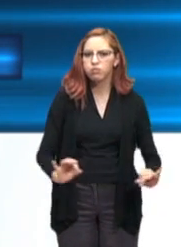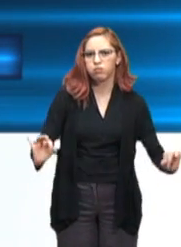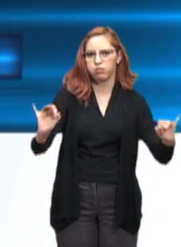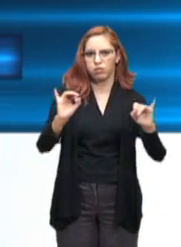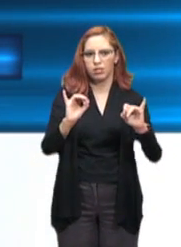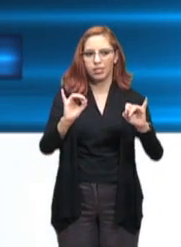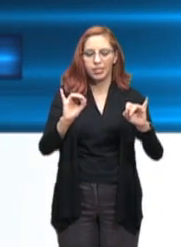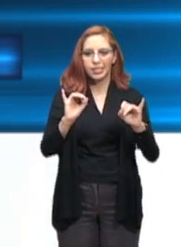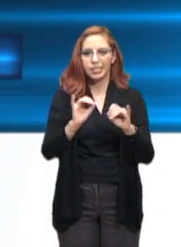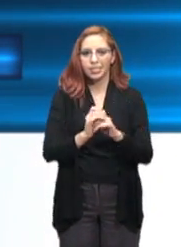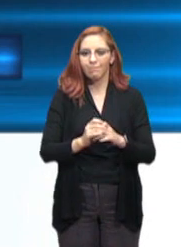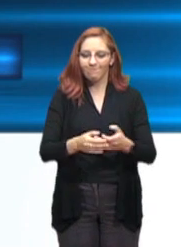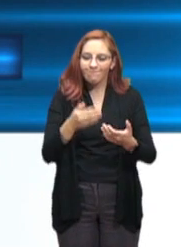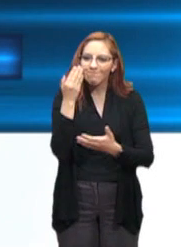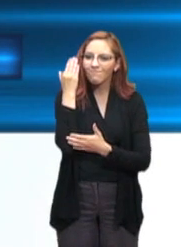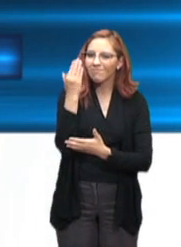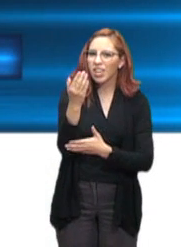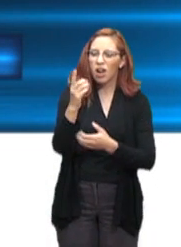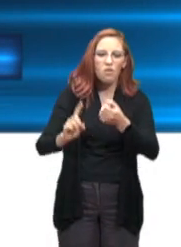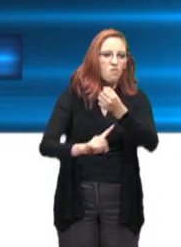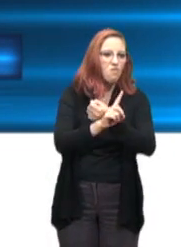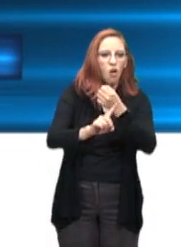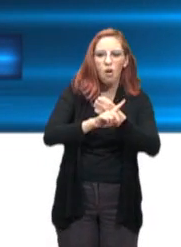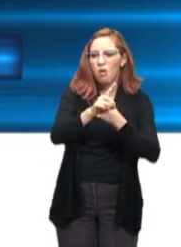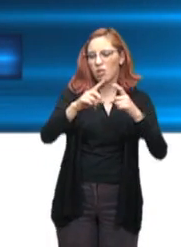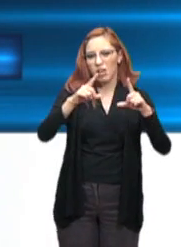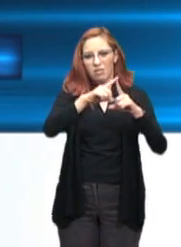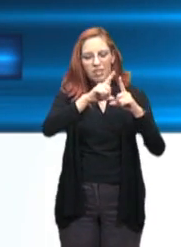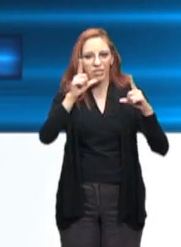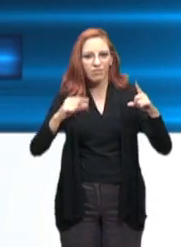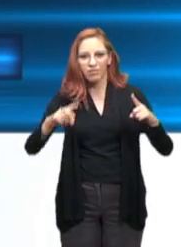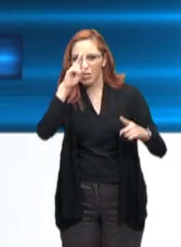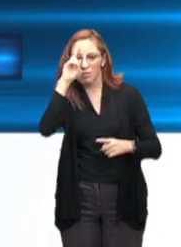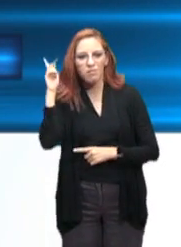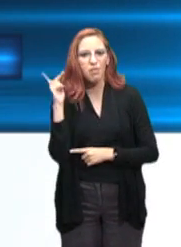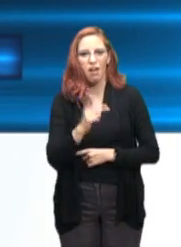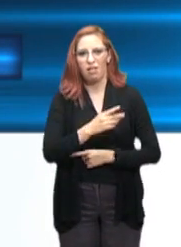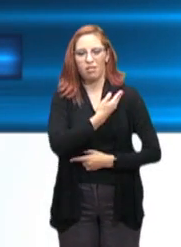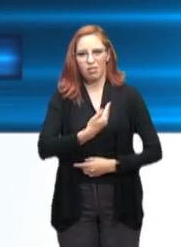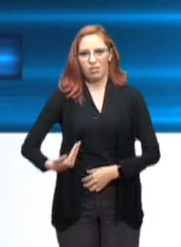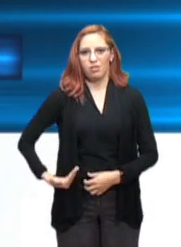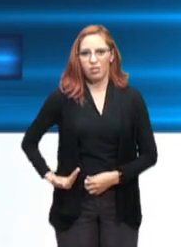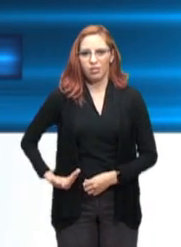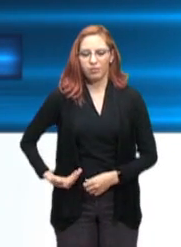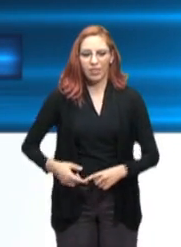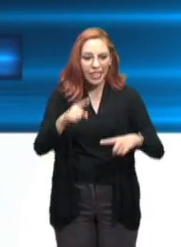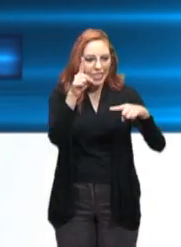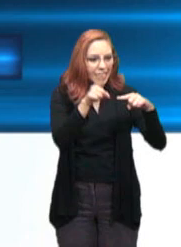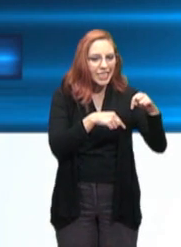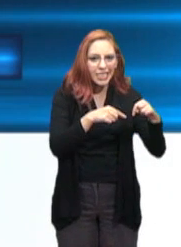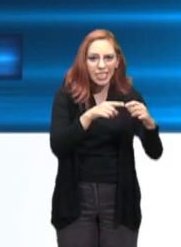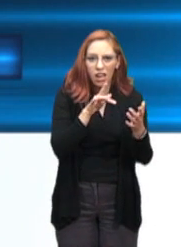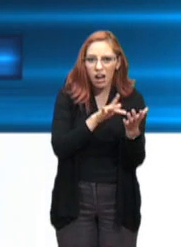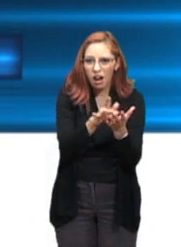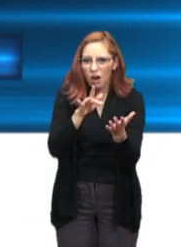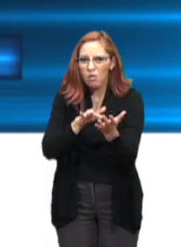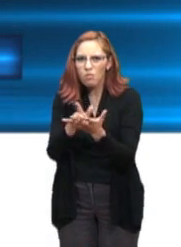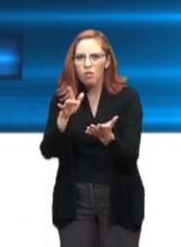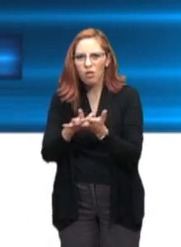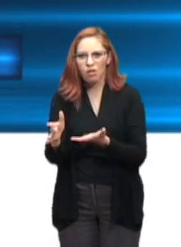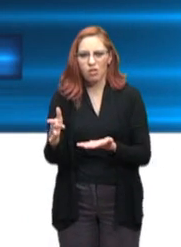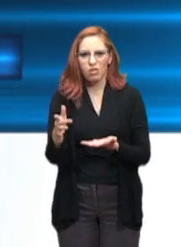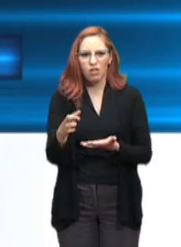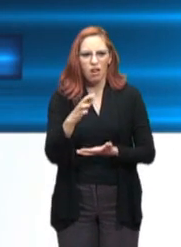más la pésima situación nacional que está generando este gobierno. La eliminación a los fideicomisos es una respuesta